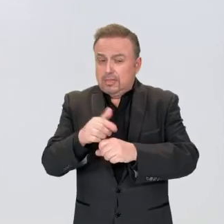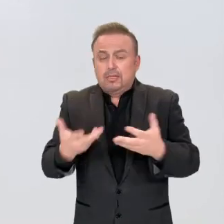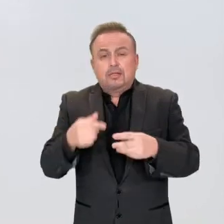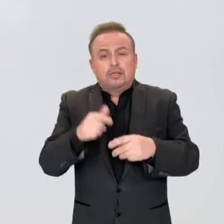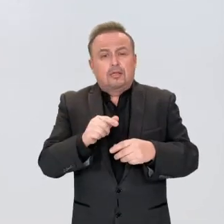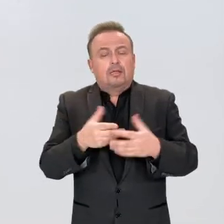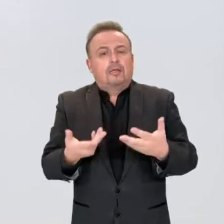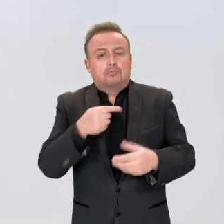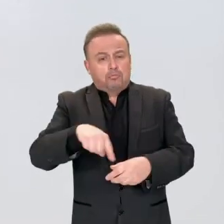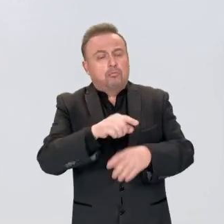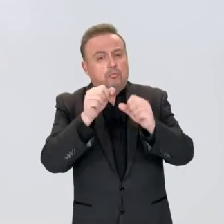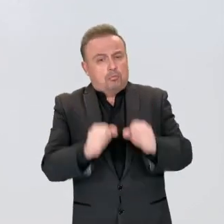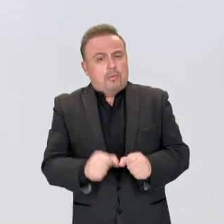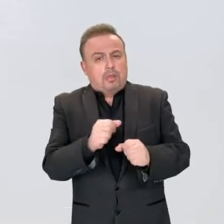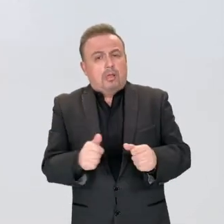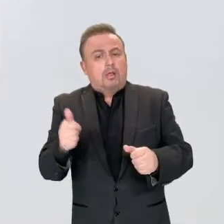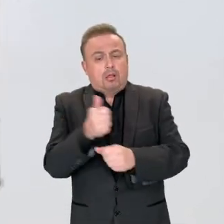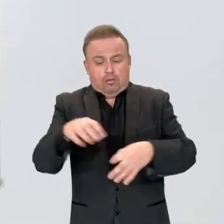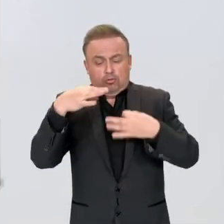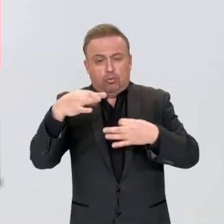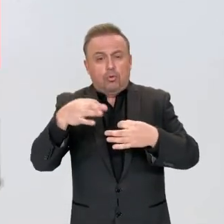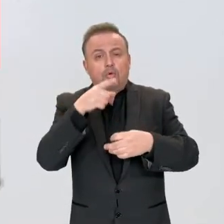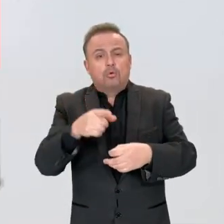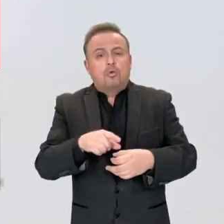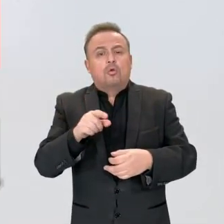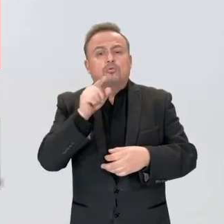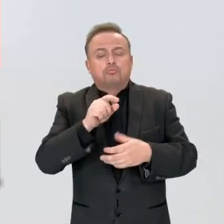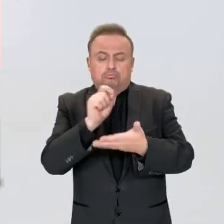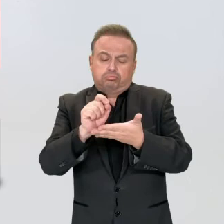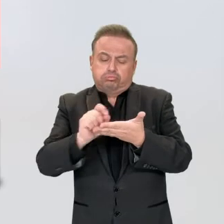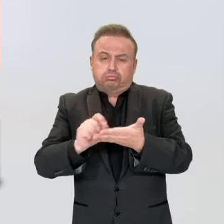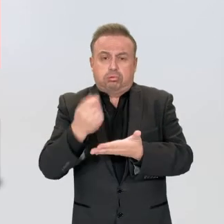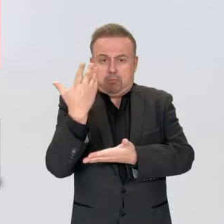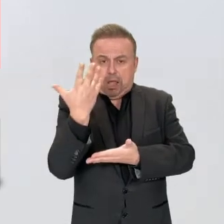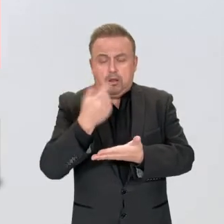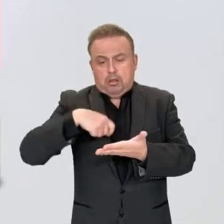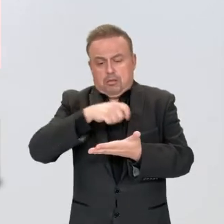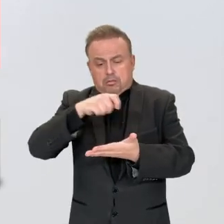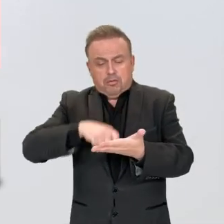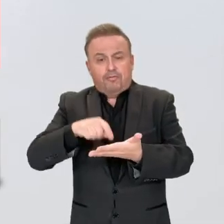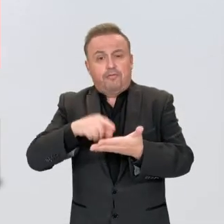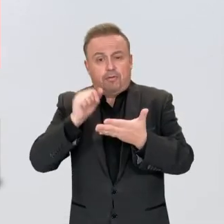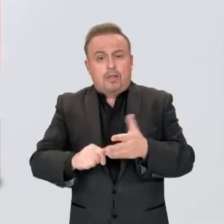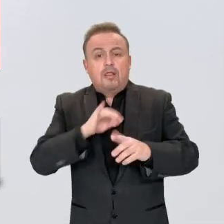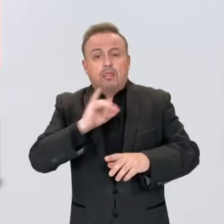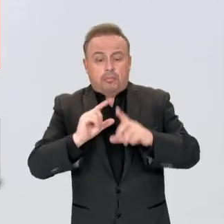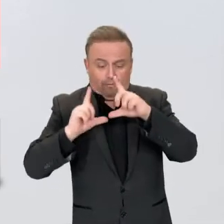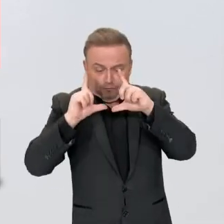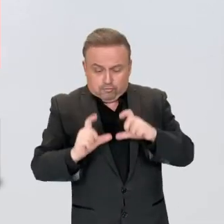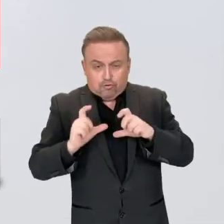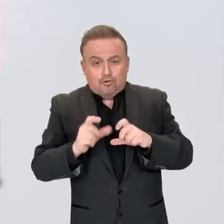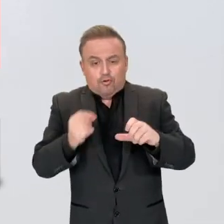emergencia sanitaria de COVID-19, podrás reemplazar el formulario por una declaración jurada simple, hecha a mano, a la que deberás tomar